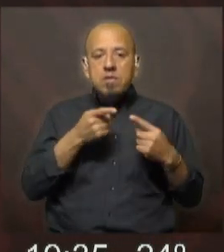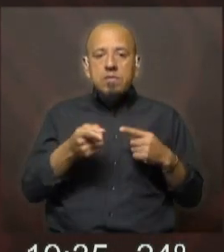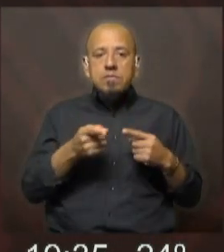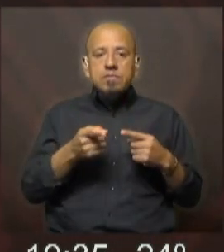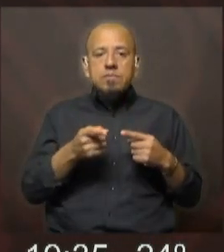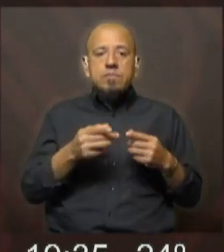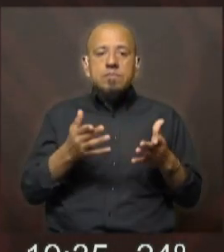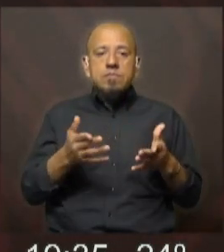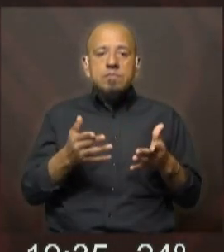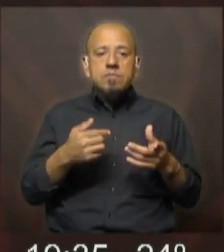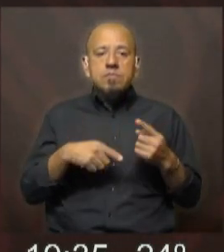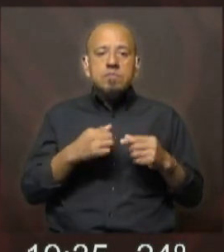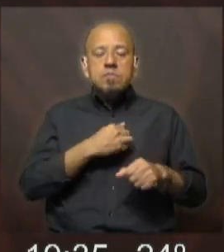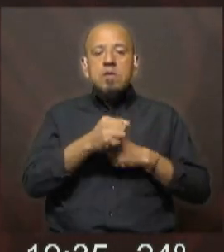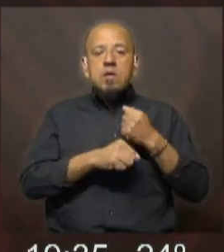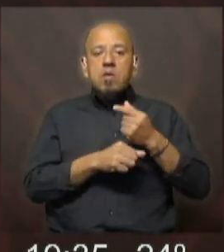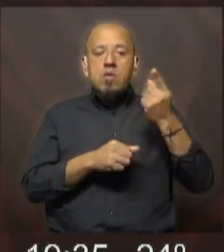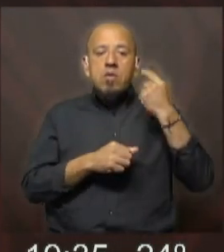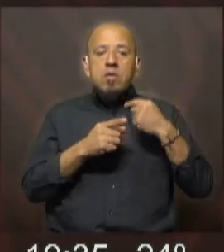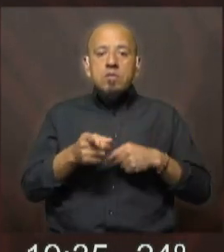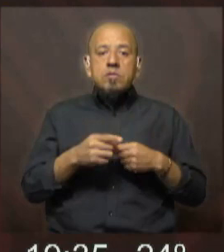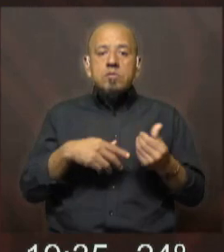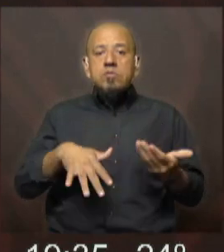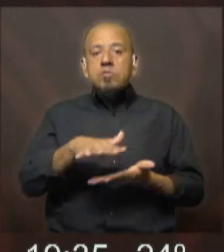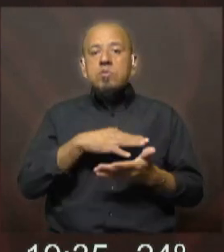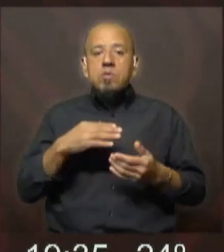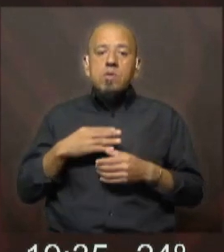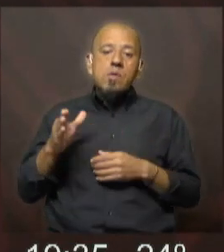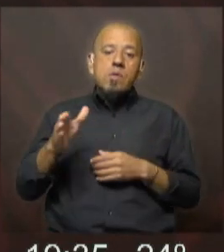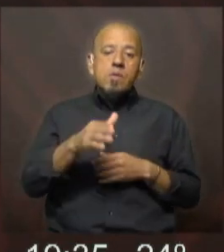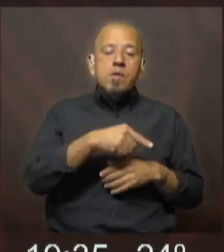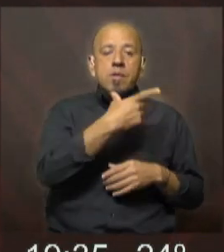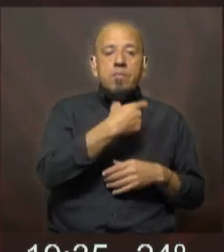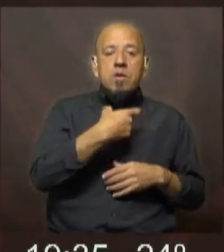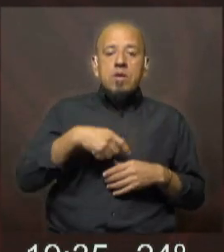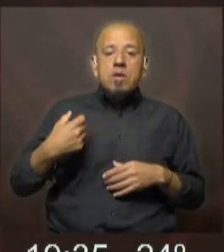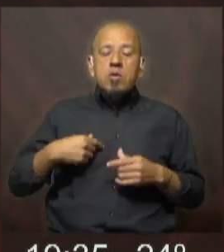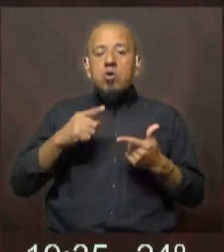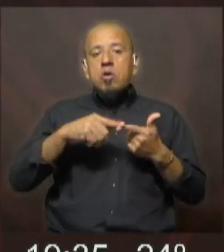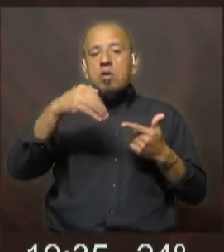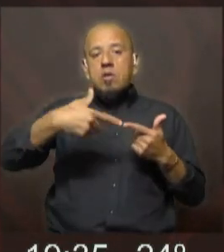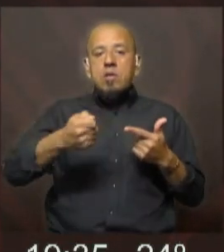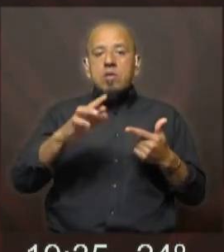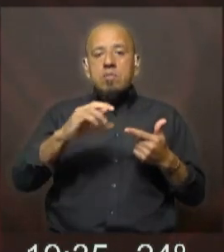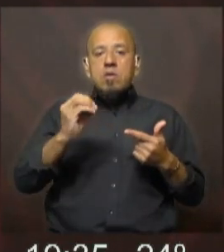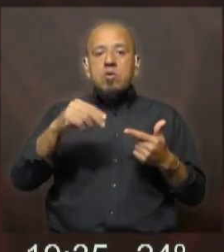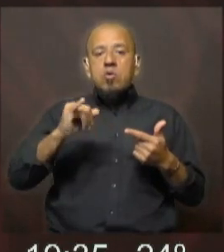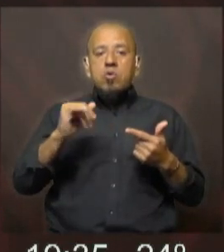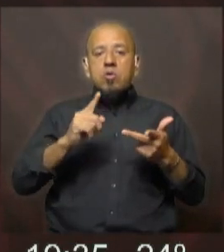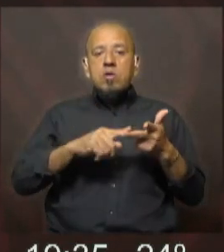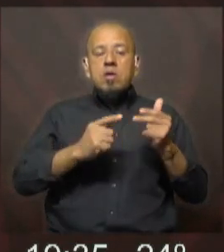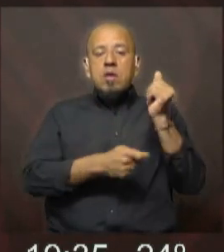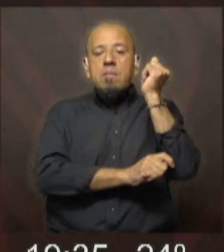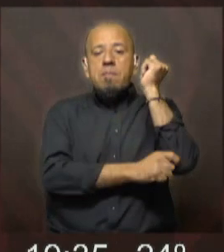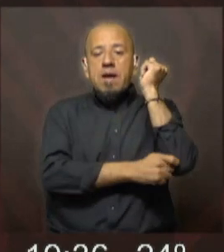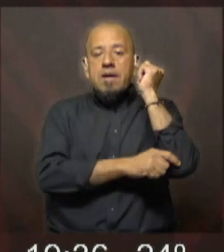MV Noticias a lo largo del año pasado con zonas a donde hemos ido hemos ido a Peñarol, hemos ido a Marconi hemos ido a Casaballes, hemos ido a Mango, a